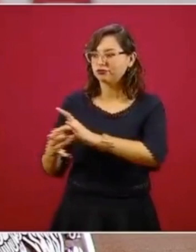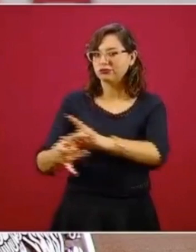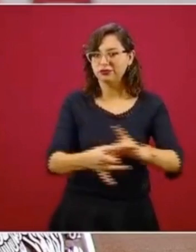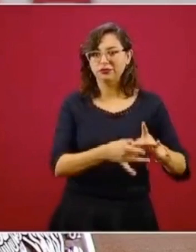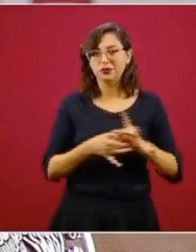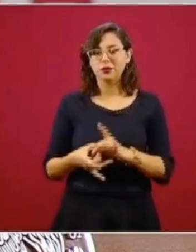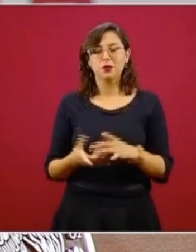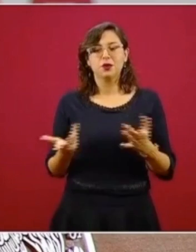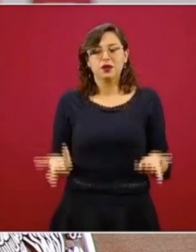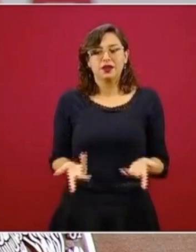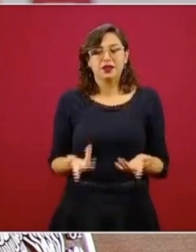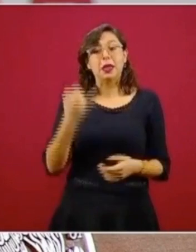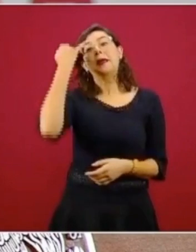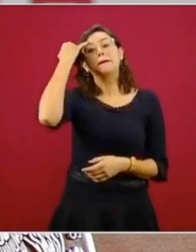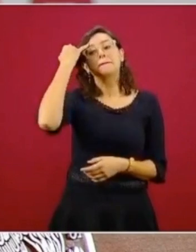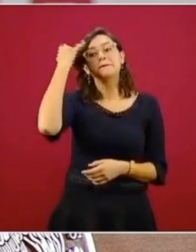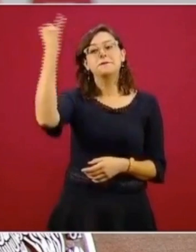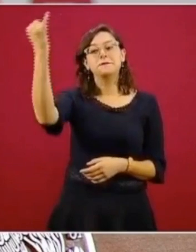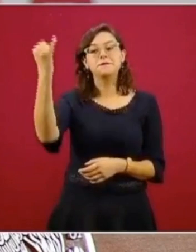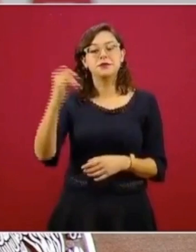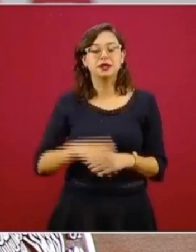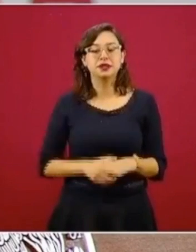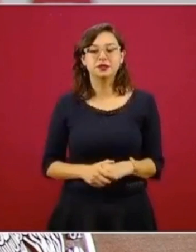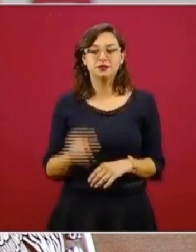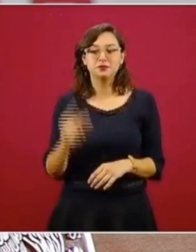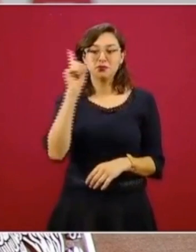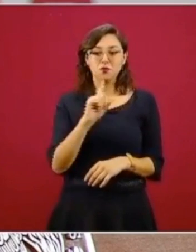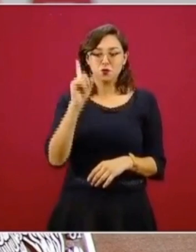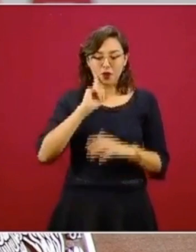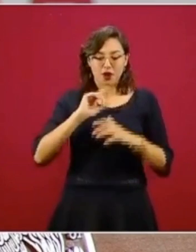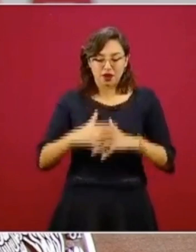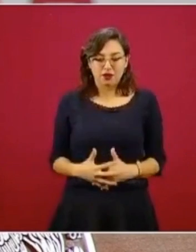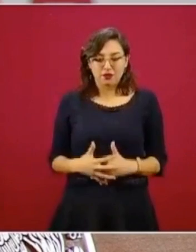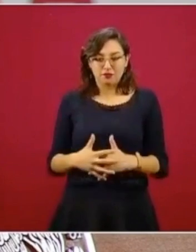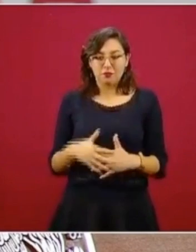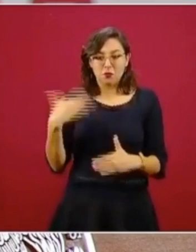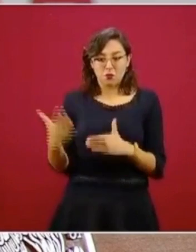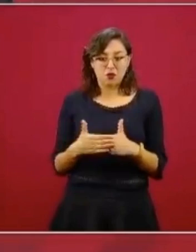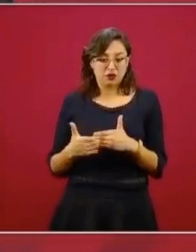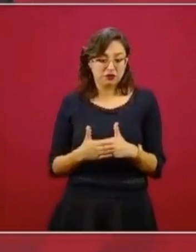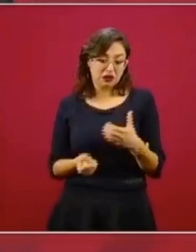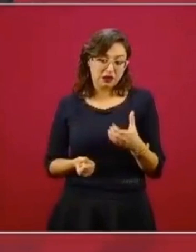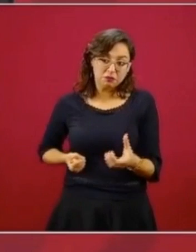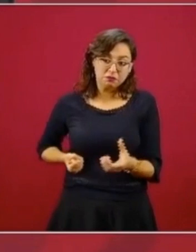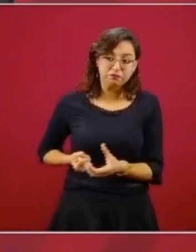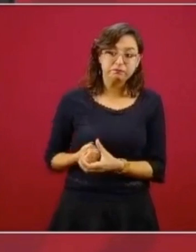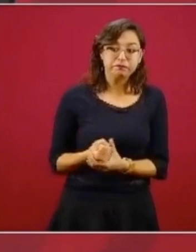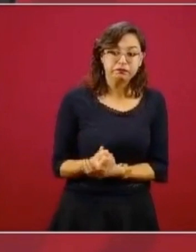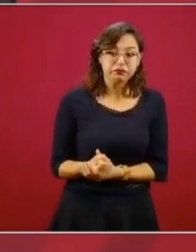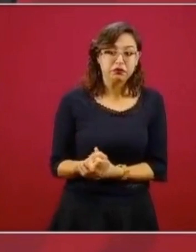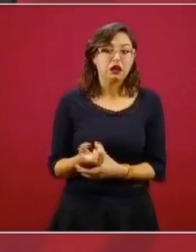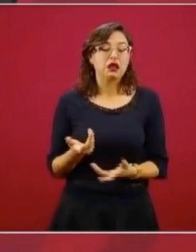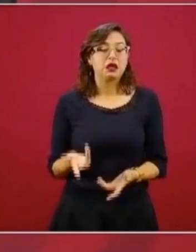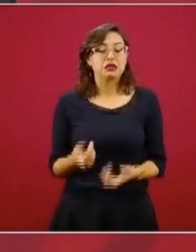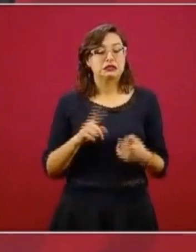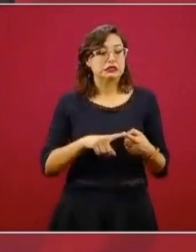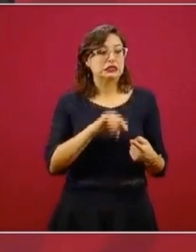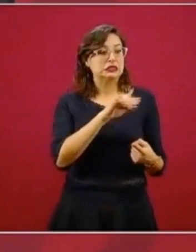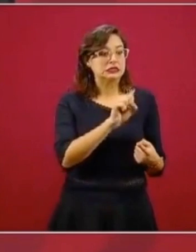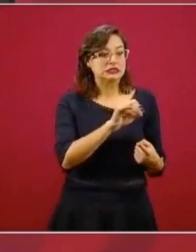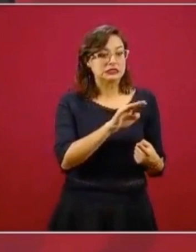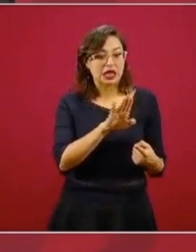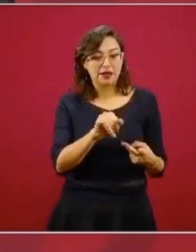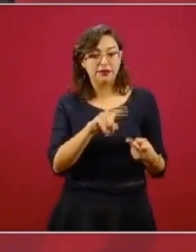mujeres que tenían que dar a luz en hospitales del Seguro Social o del Insabi